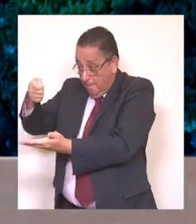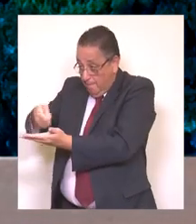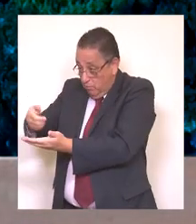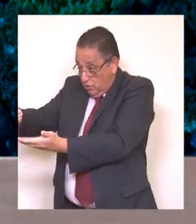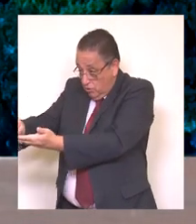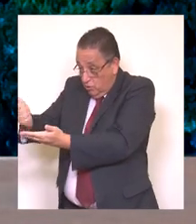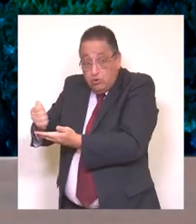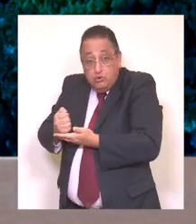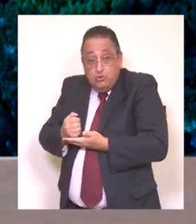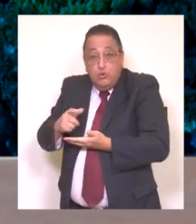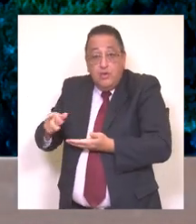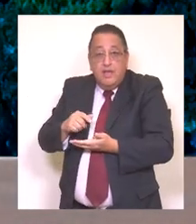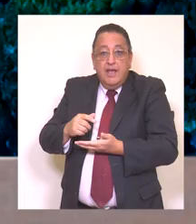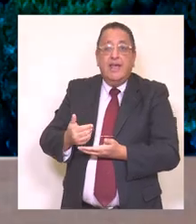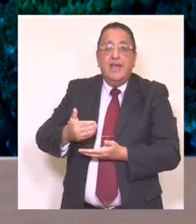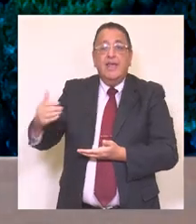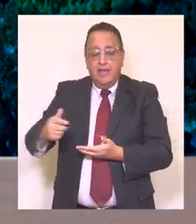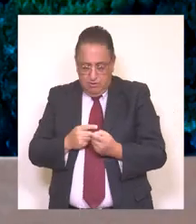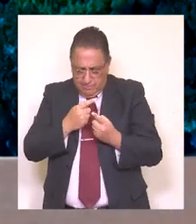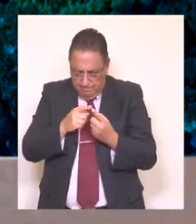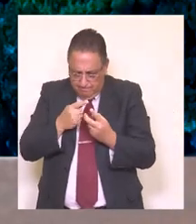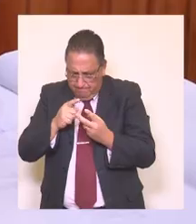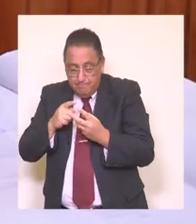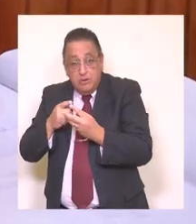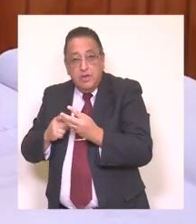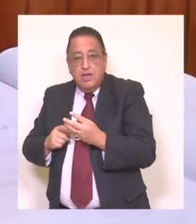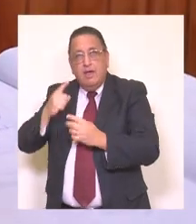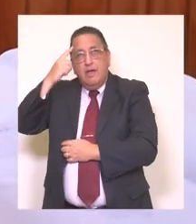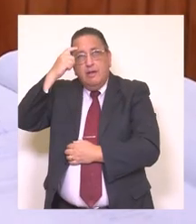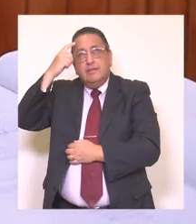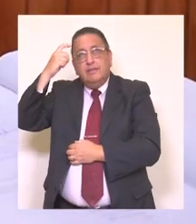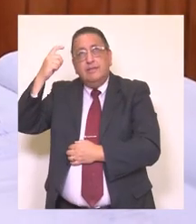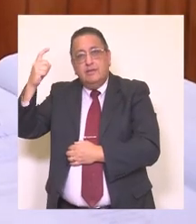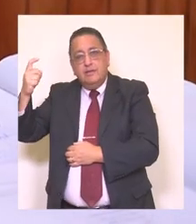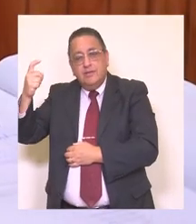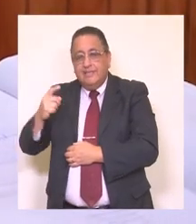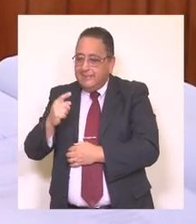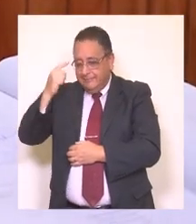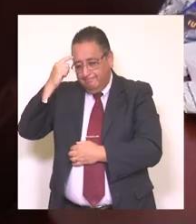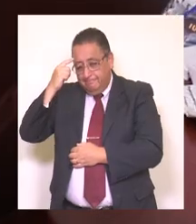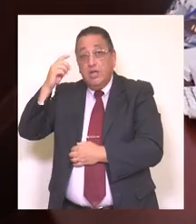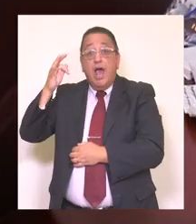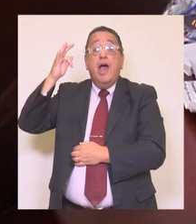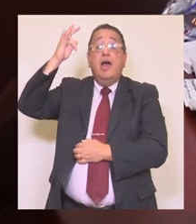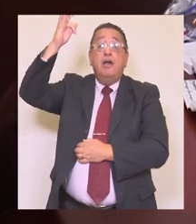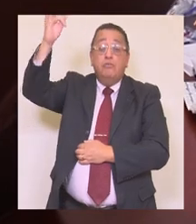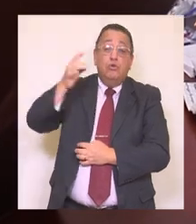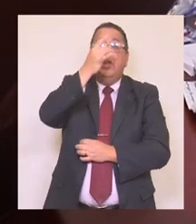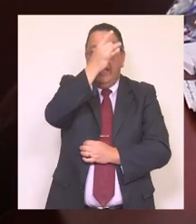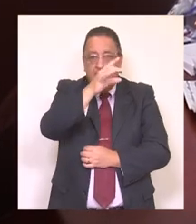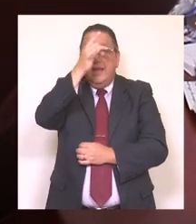a las distintas fuentes de financiamiento. Cada uno de estos proyectos está basado en los sueños, en las